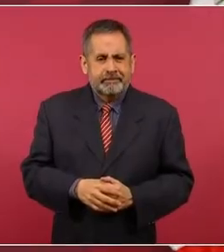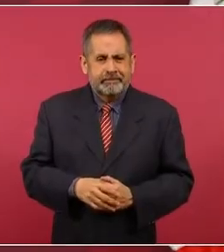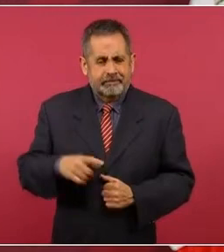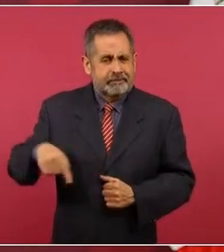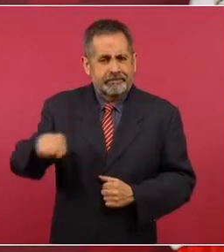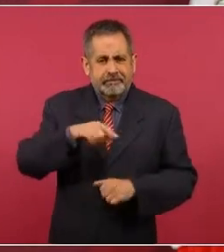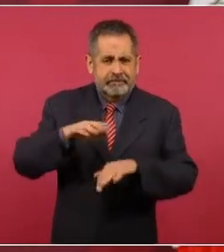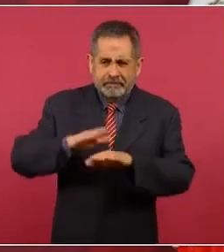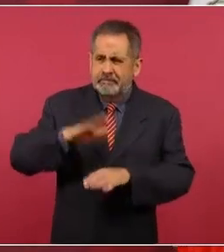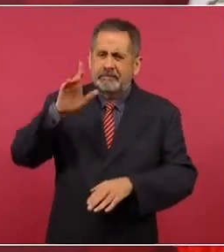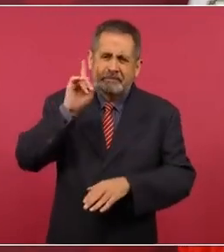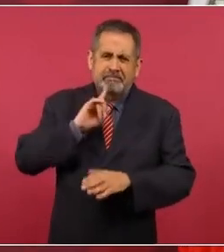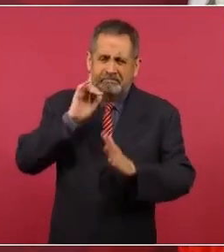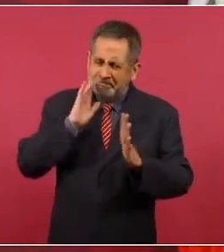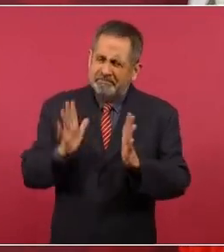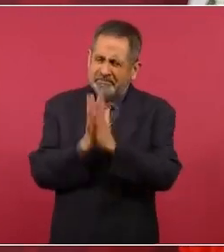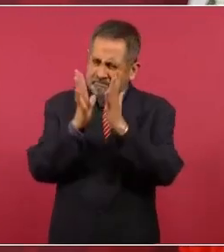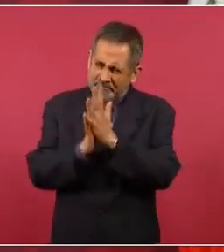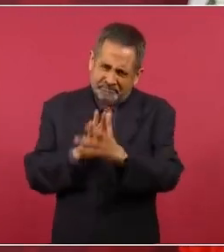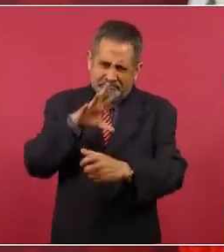participación de las mujeres,